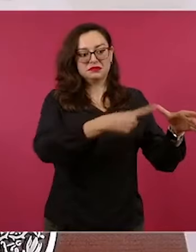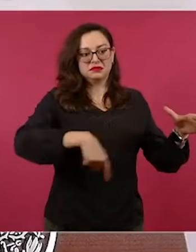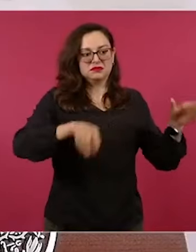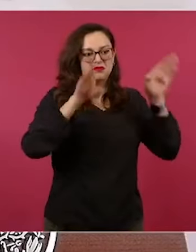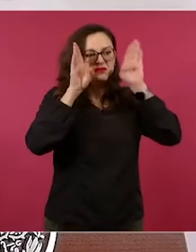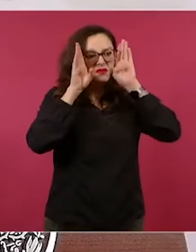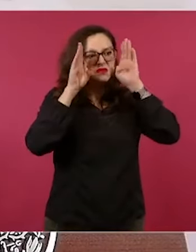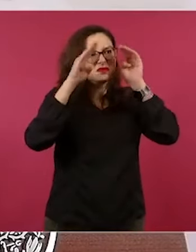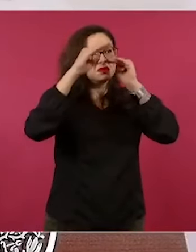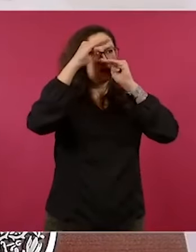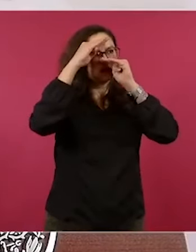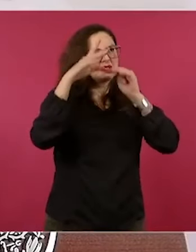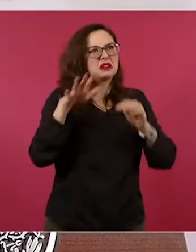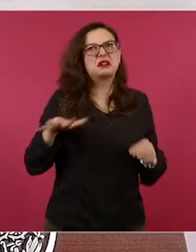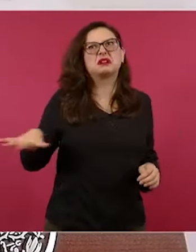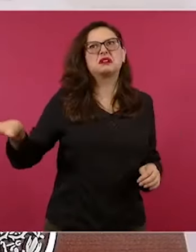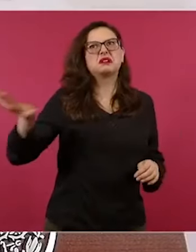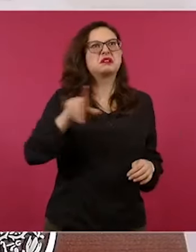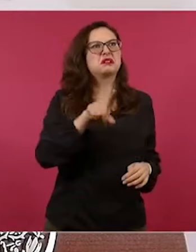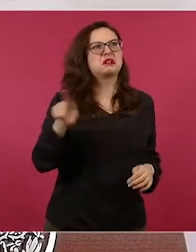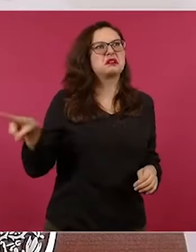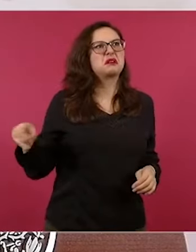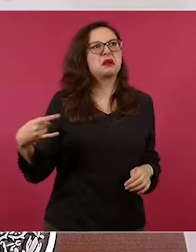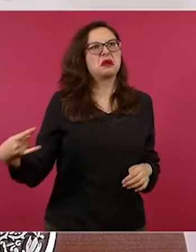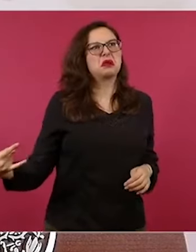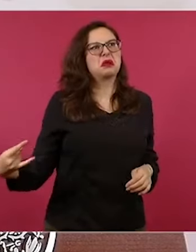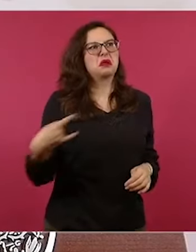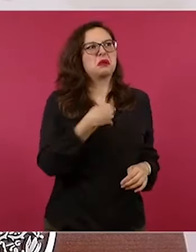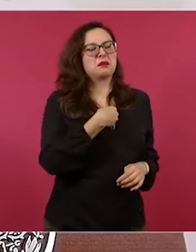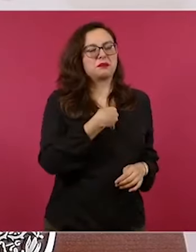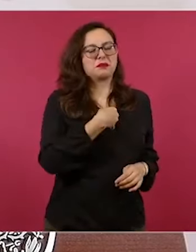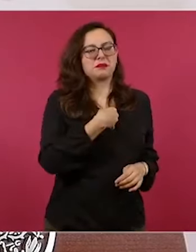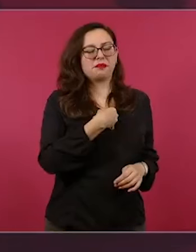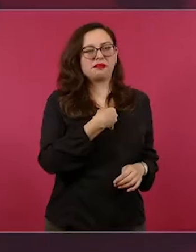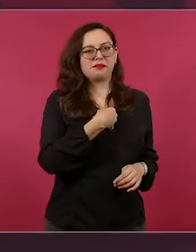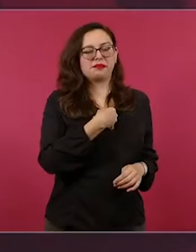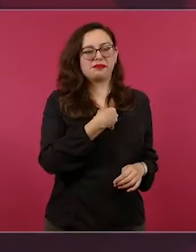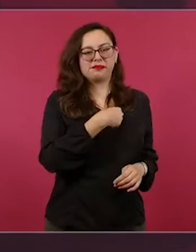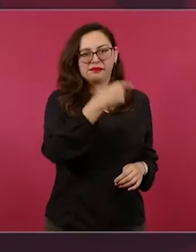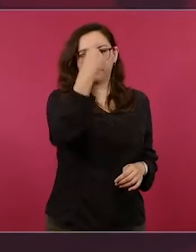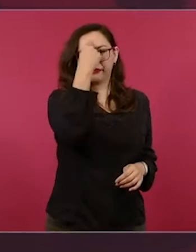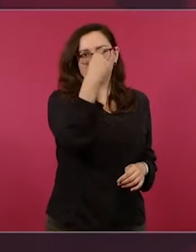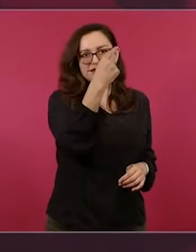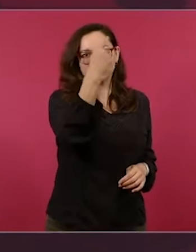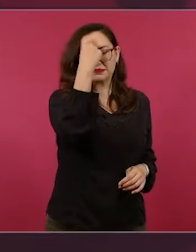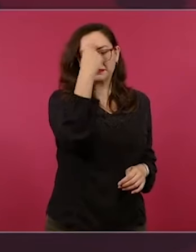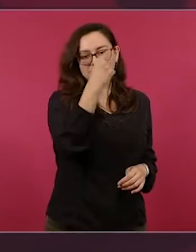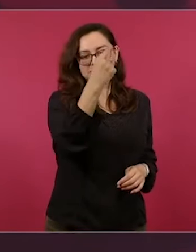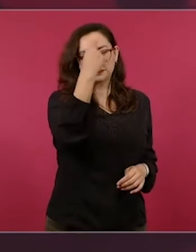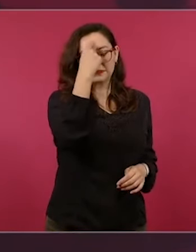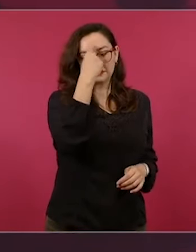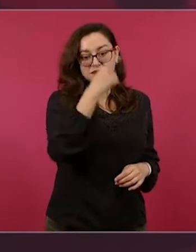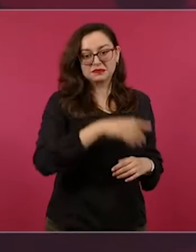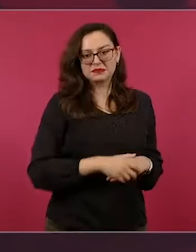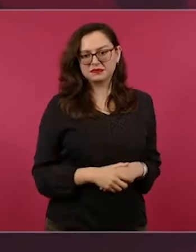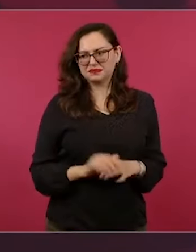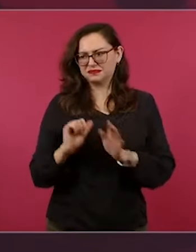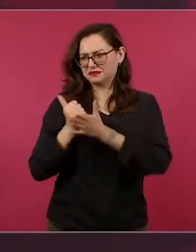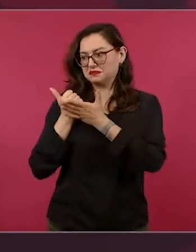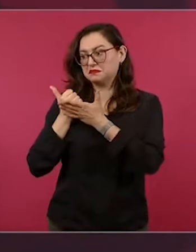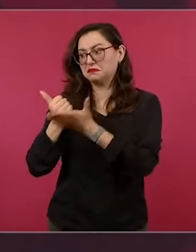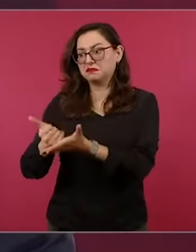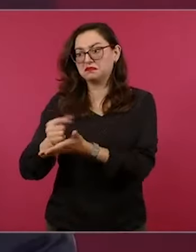prevalece, el que se mete a Redentor termina